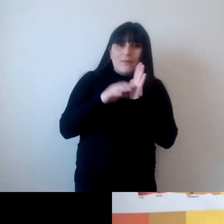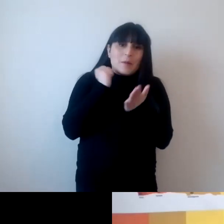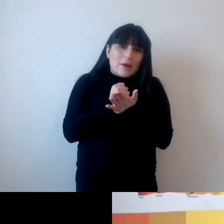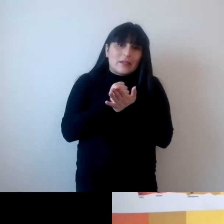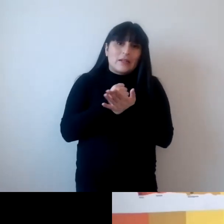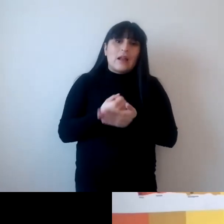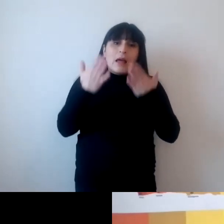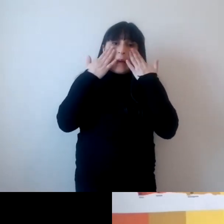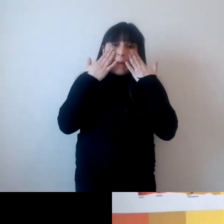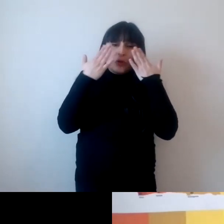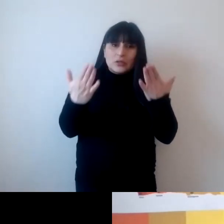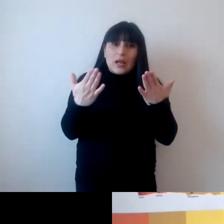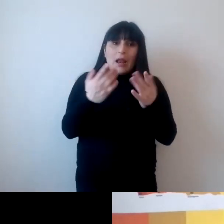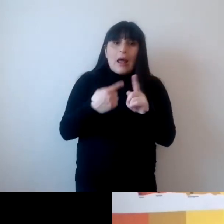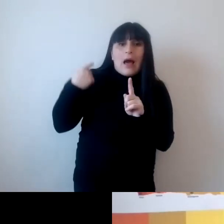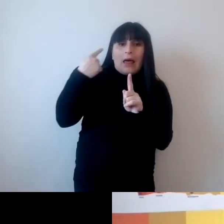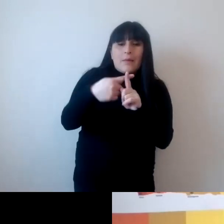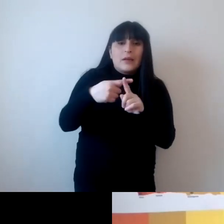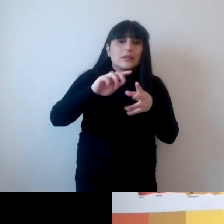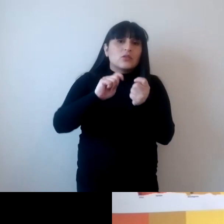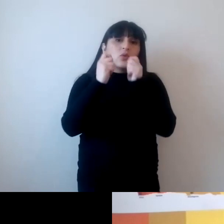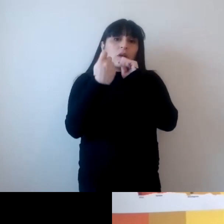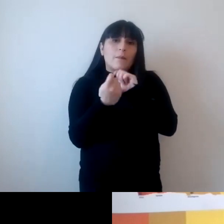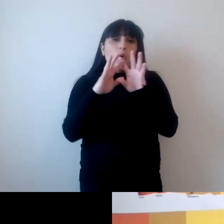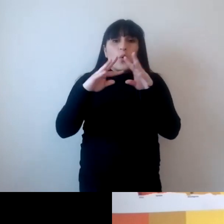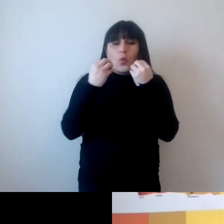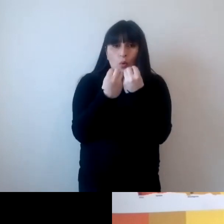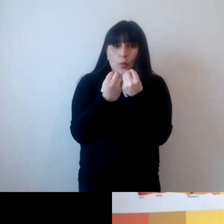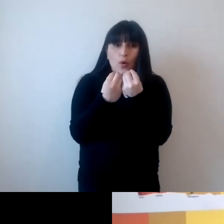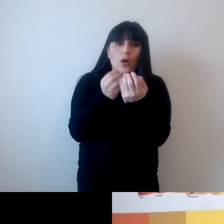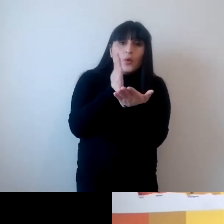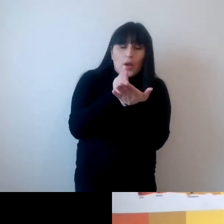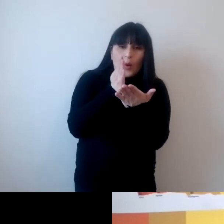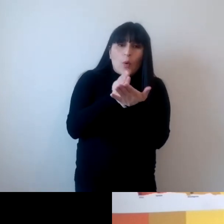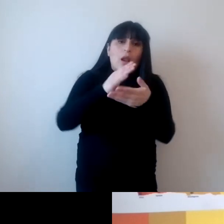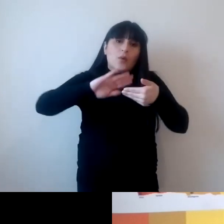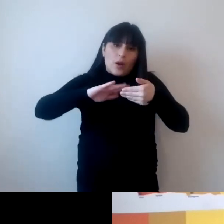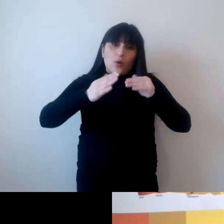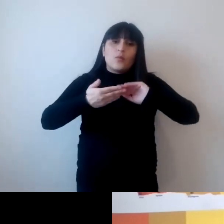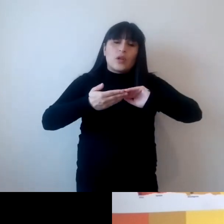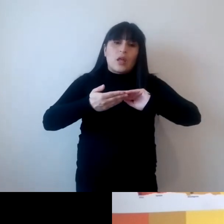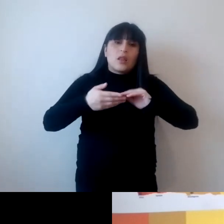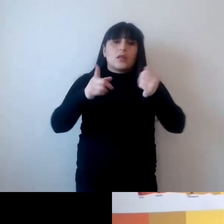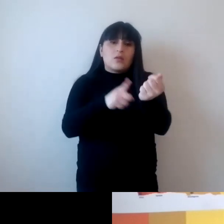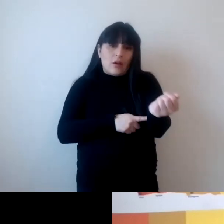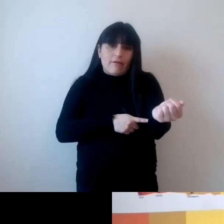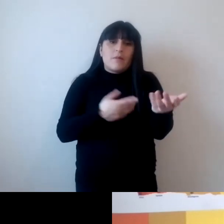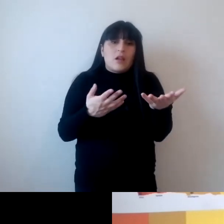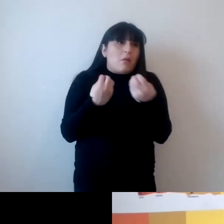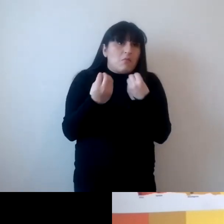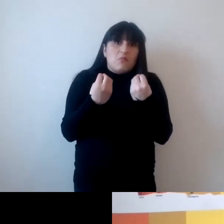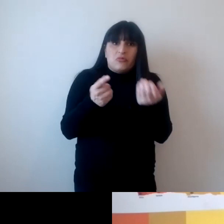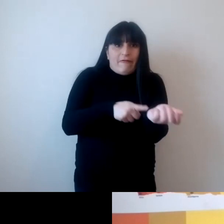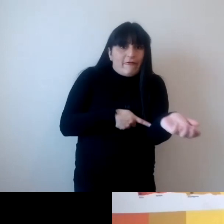y mostrar además que esos cambios en grupo en grupo en una escuela en una comunidad en una familia en varias familias en